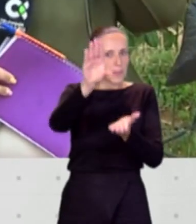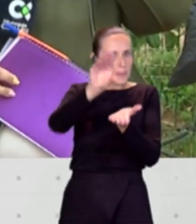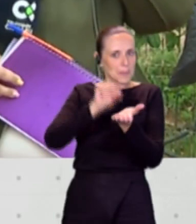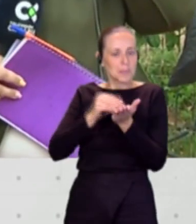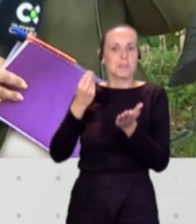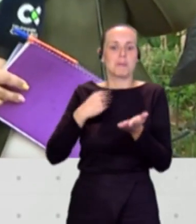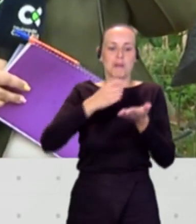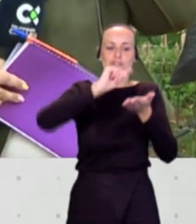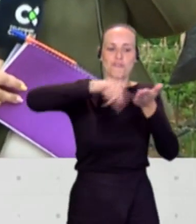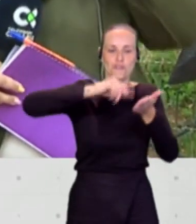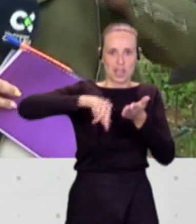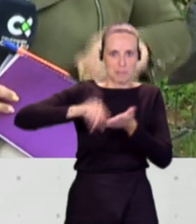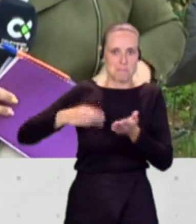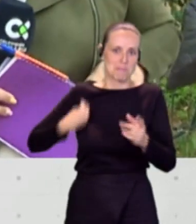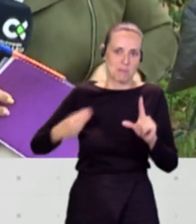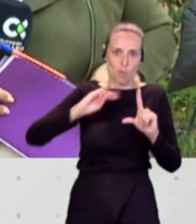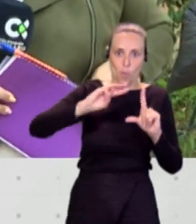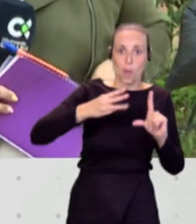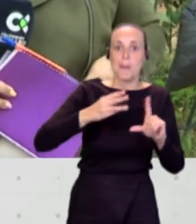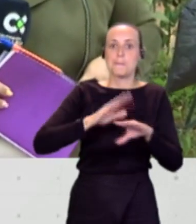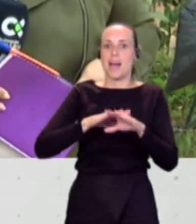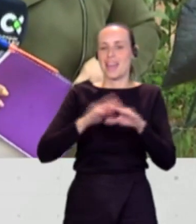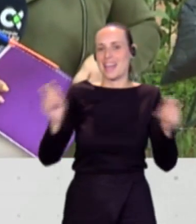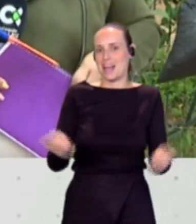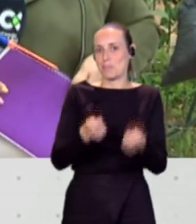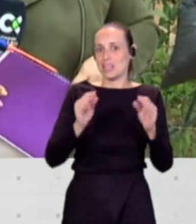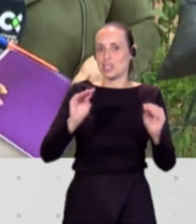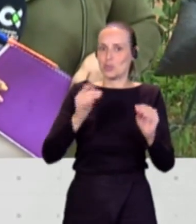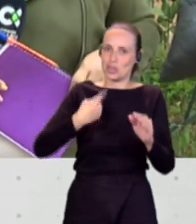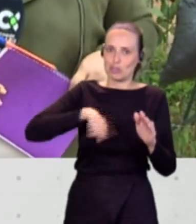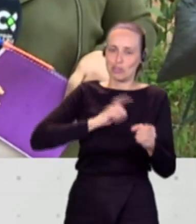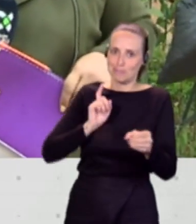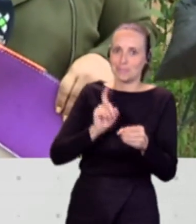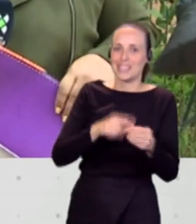firmas en CHEIN URG, también para sumarnos a esa campaña. Gracias, Jéssica. Buenos días.